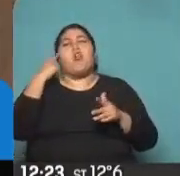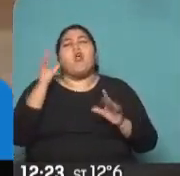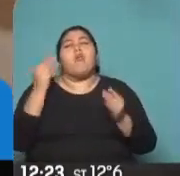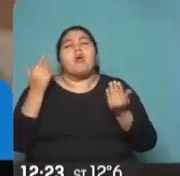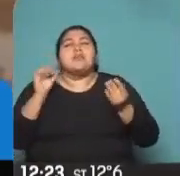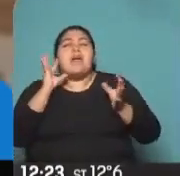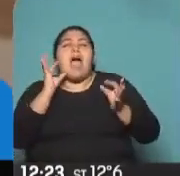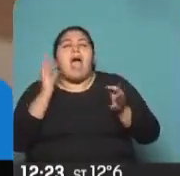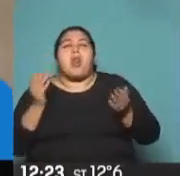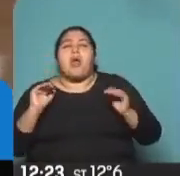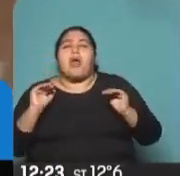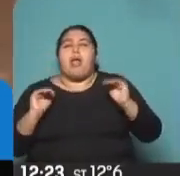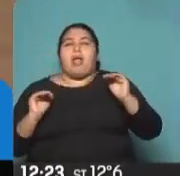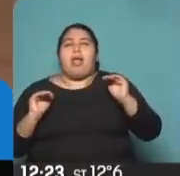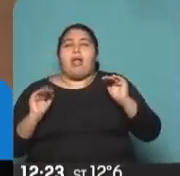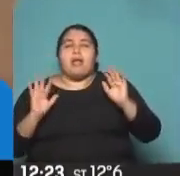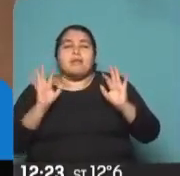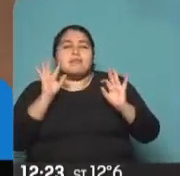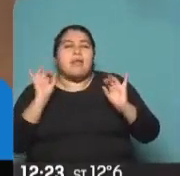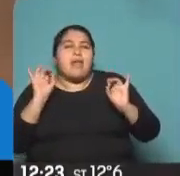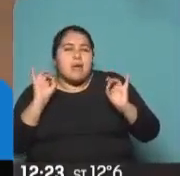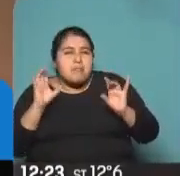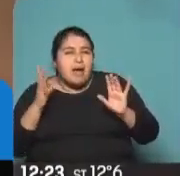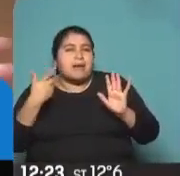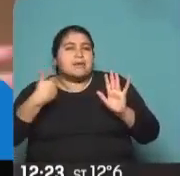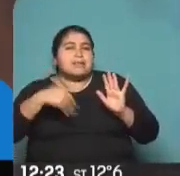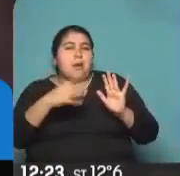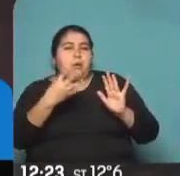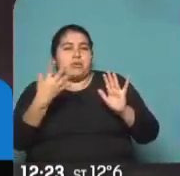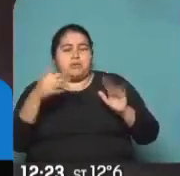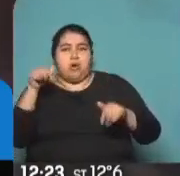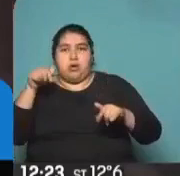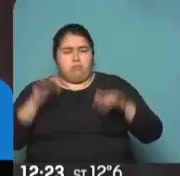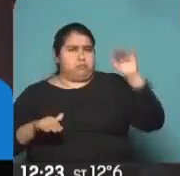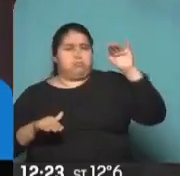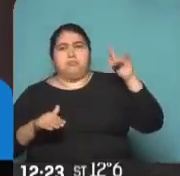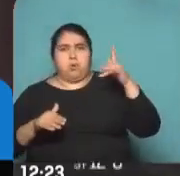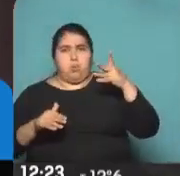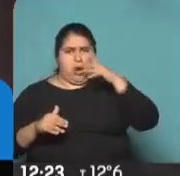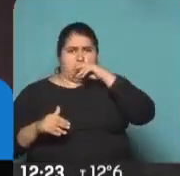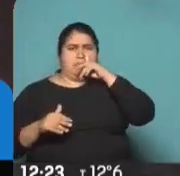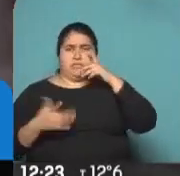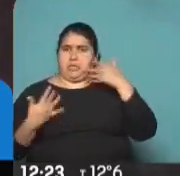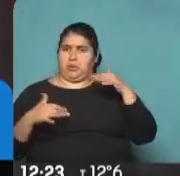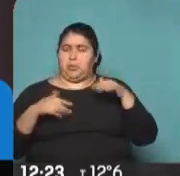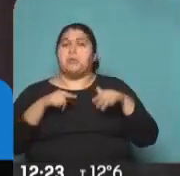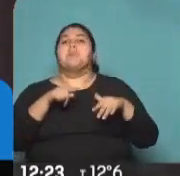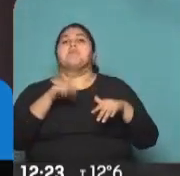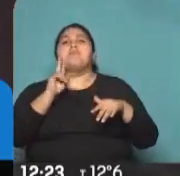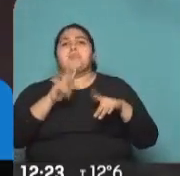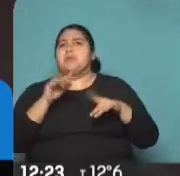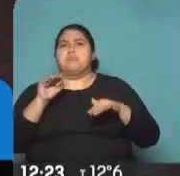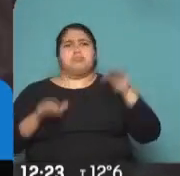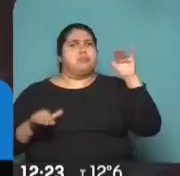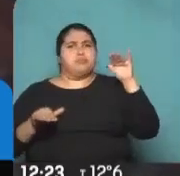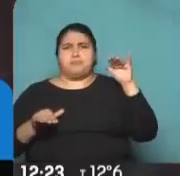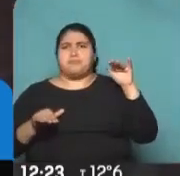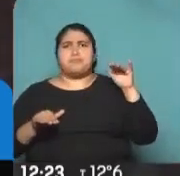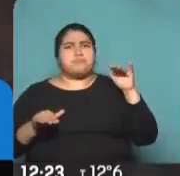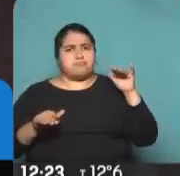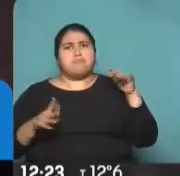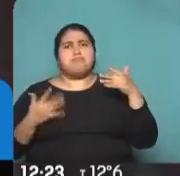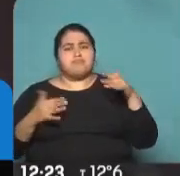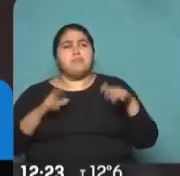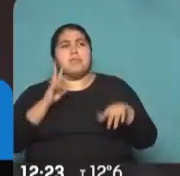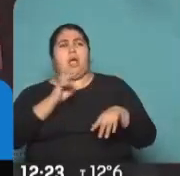llegar al 45 en octubre. Digamos, sacó 47 en primera vuelta, con lo cual supera todas las expectativas del frente